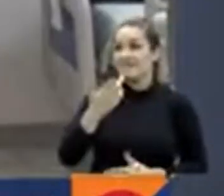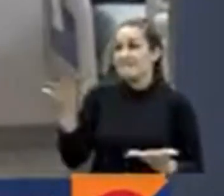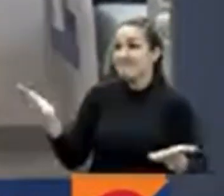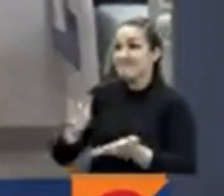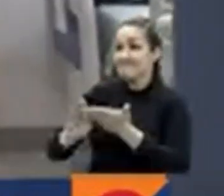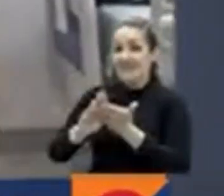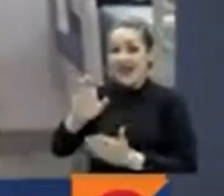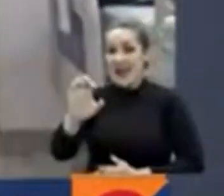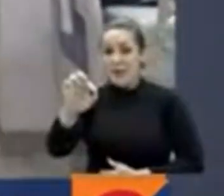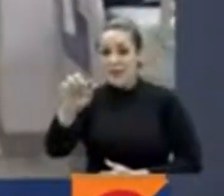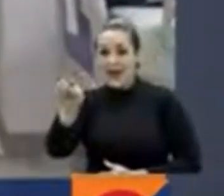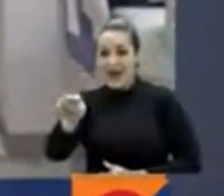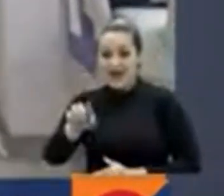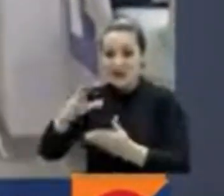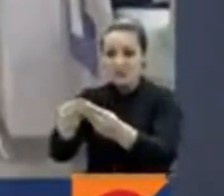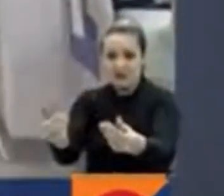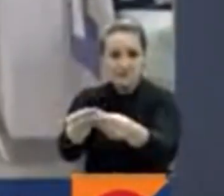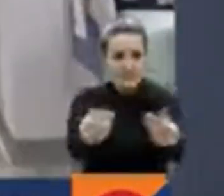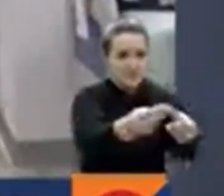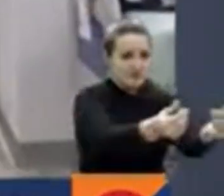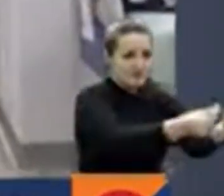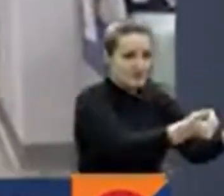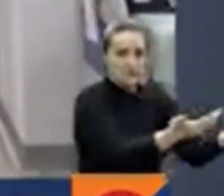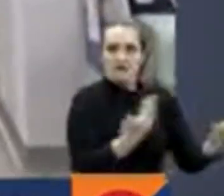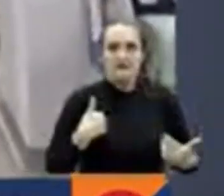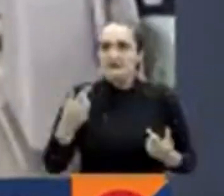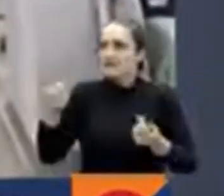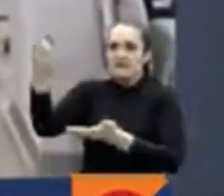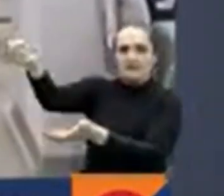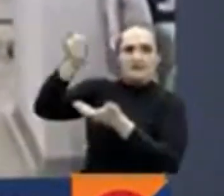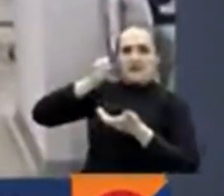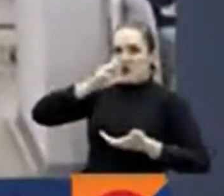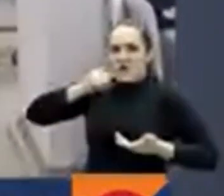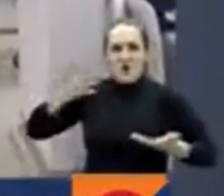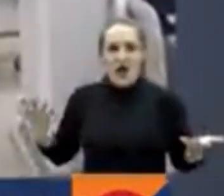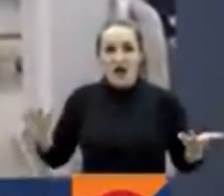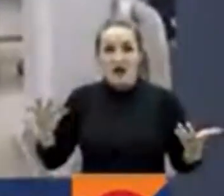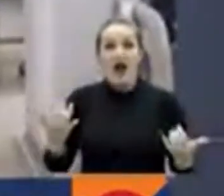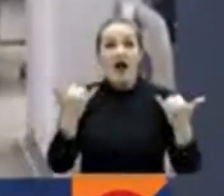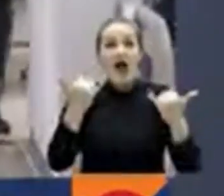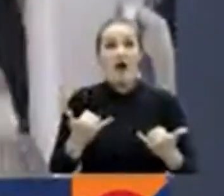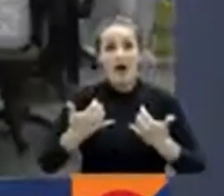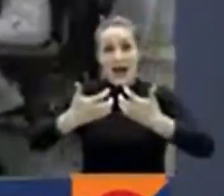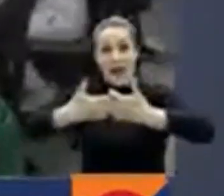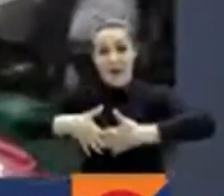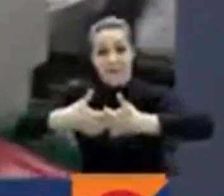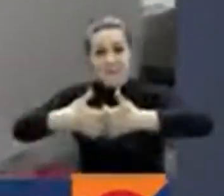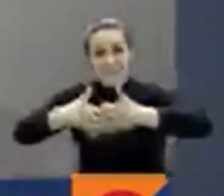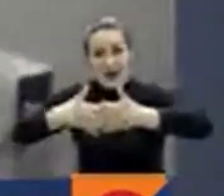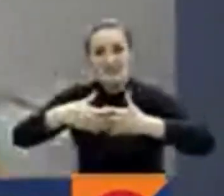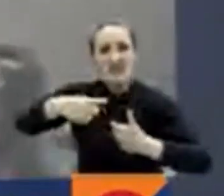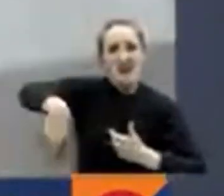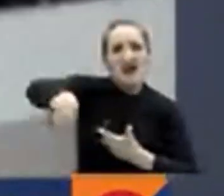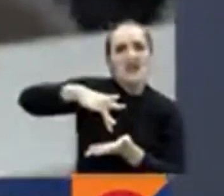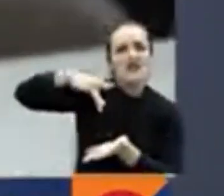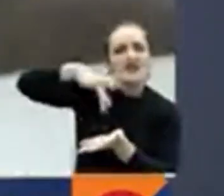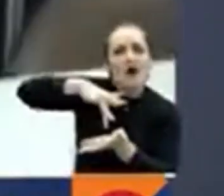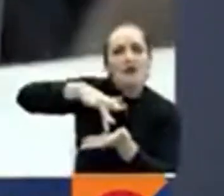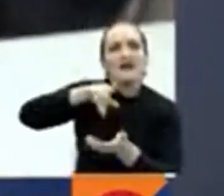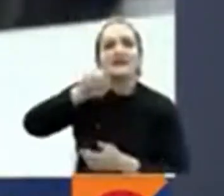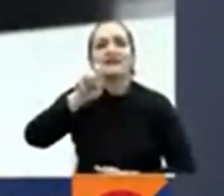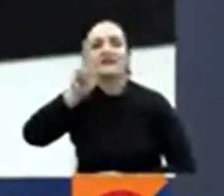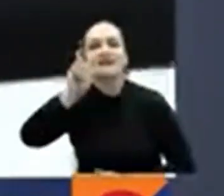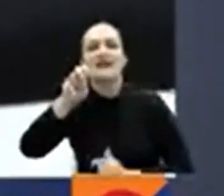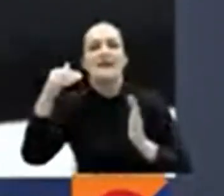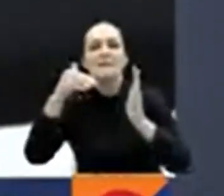de las EPS no se ha podido obtener algunos recursos. Escuchen esta cifra. La cartera con las empresas liquidadas es de 67 mil millones,